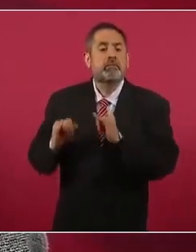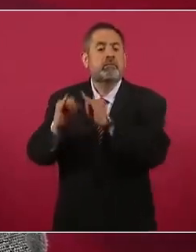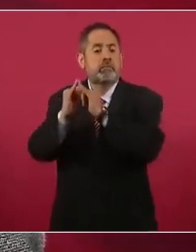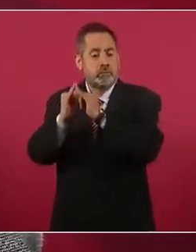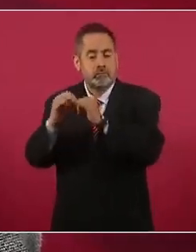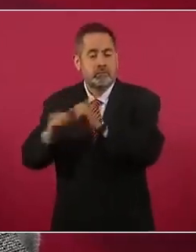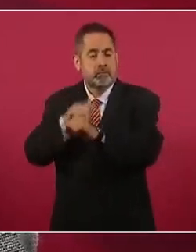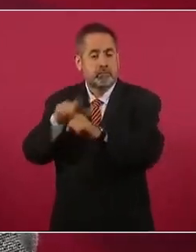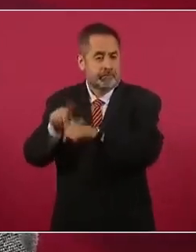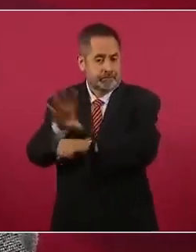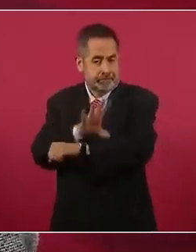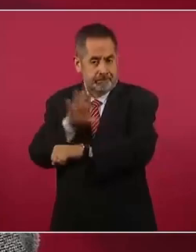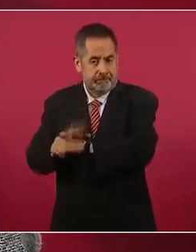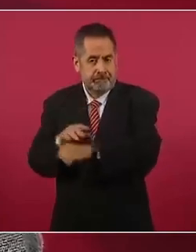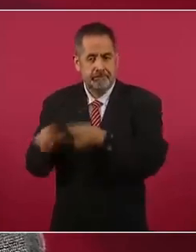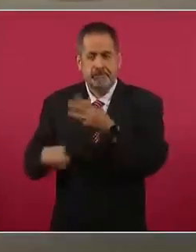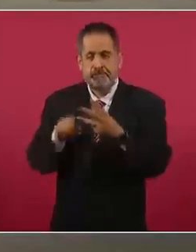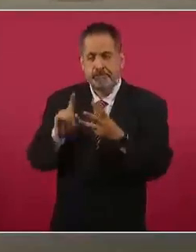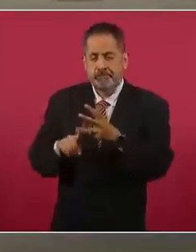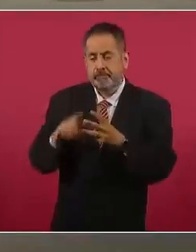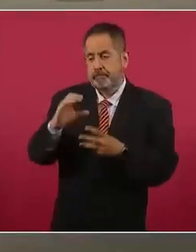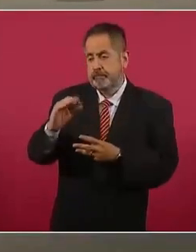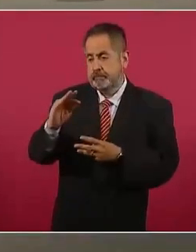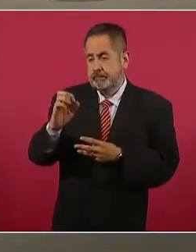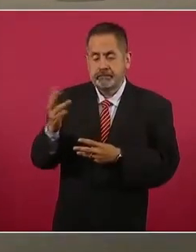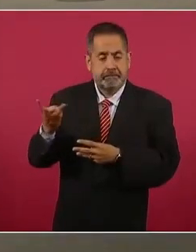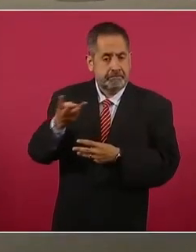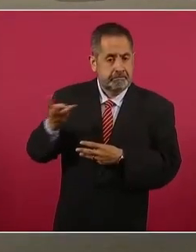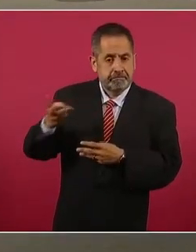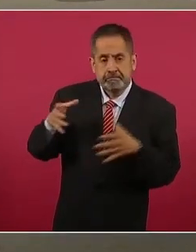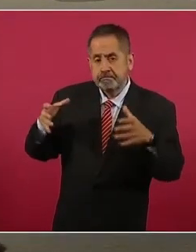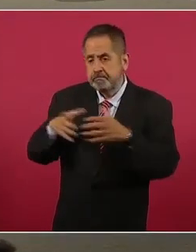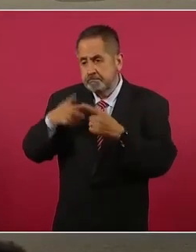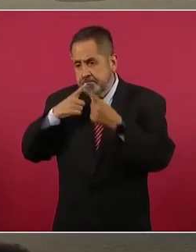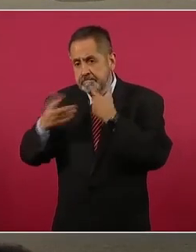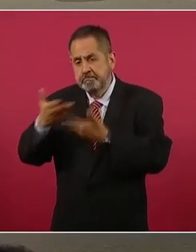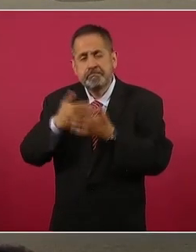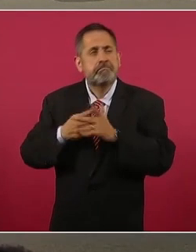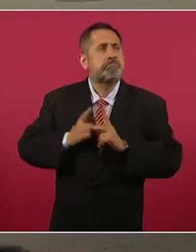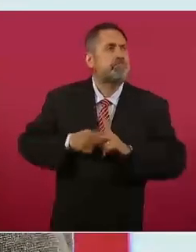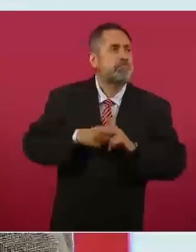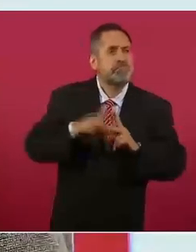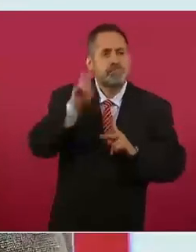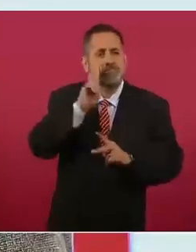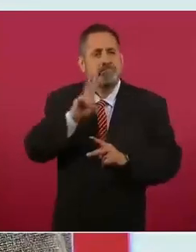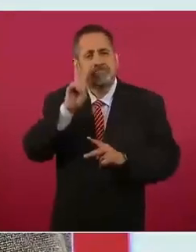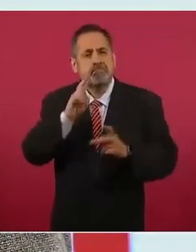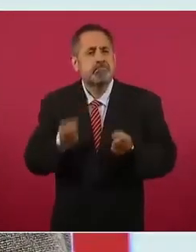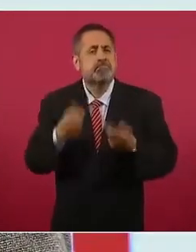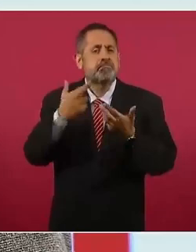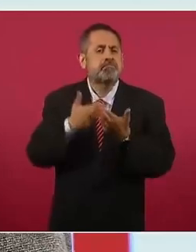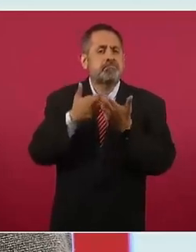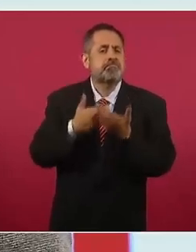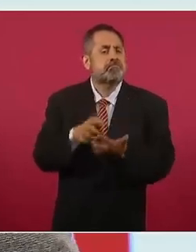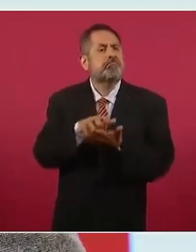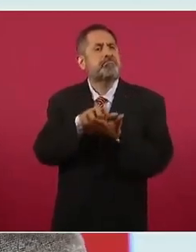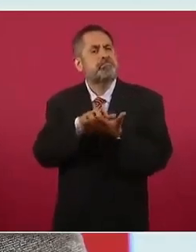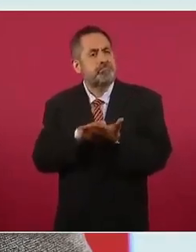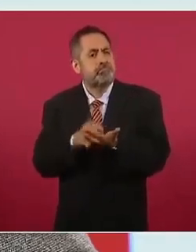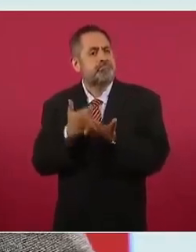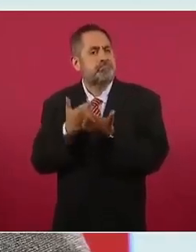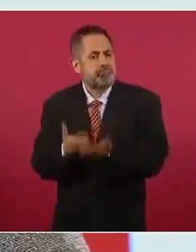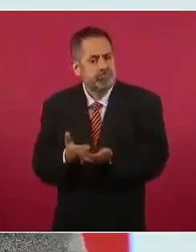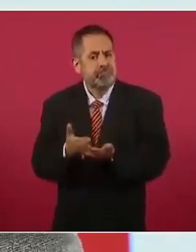Limpias, el FIDE y la CFE, se lleva a cabo una medición de cuánto ahorro de